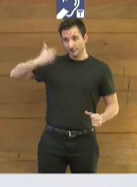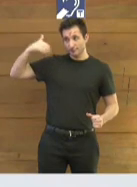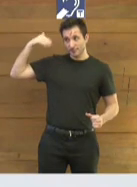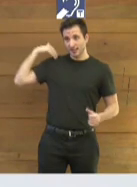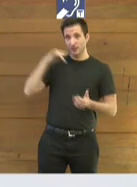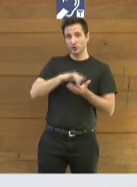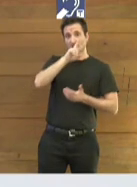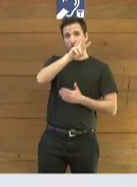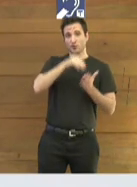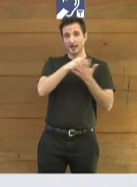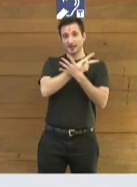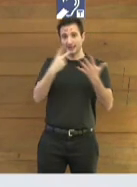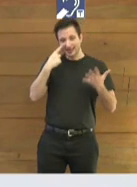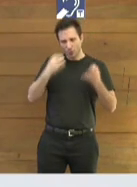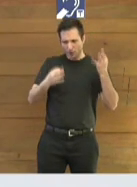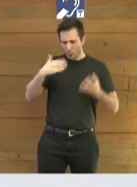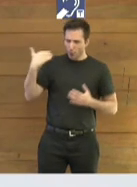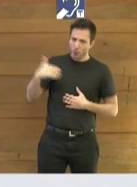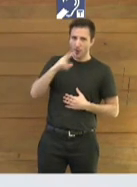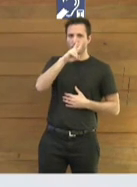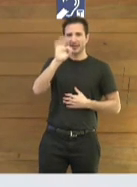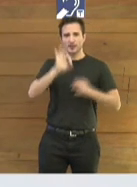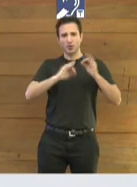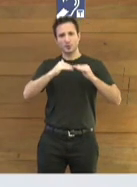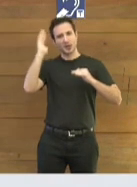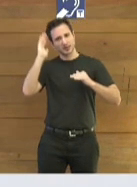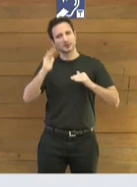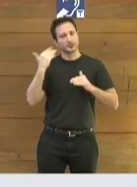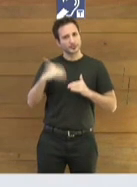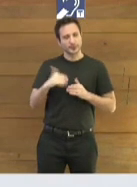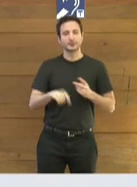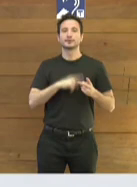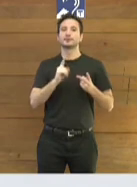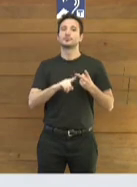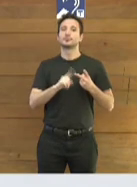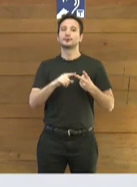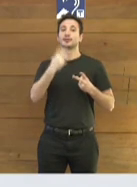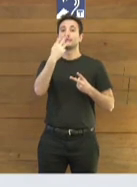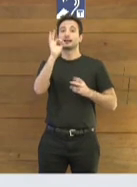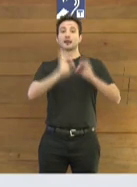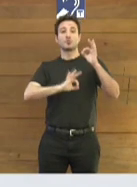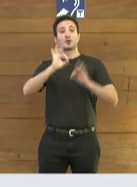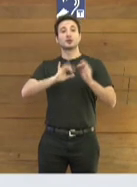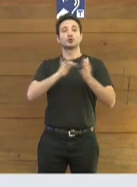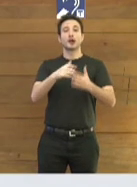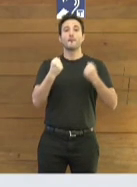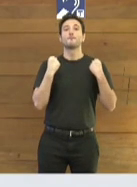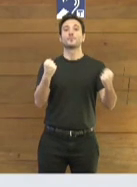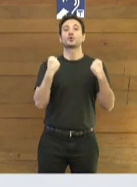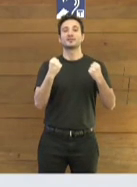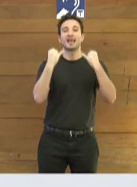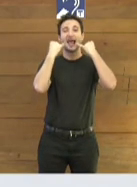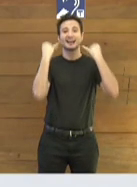en el año 2017, en alcanzar más de un 30% de potencia de generación renovable en el